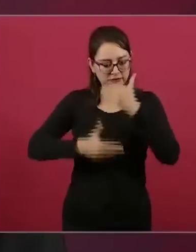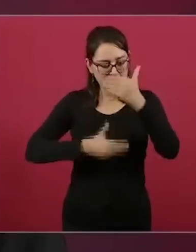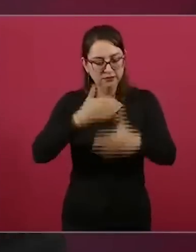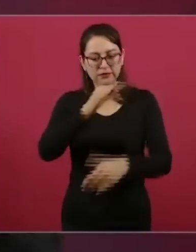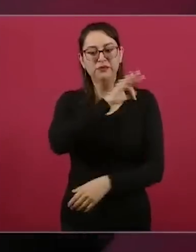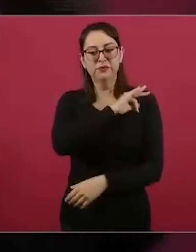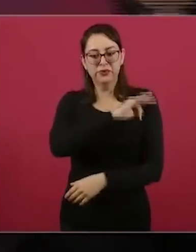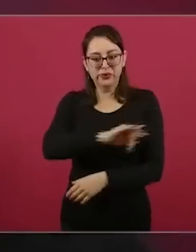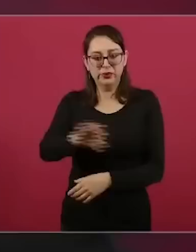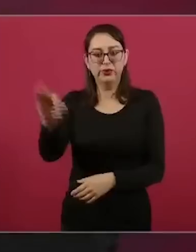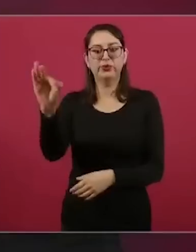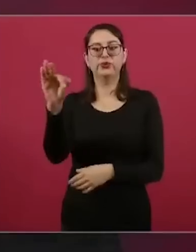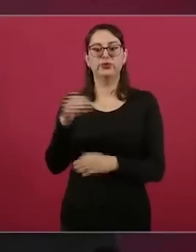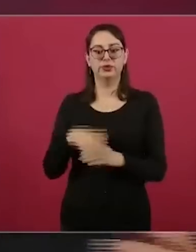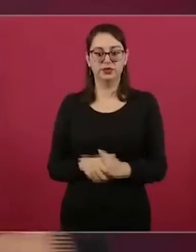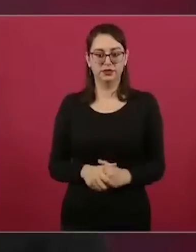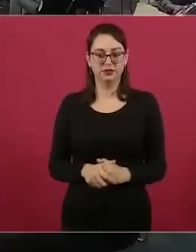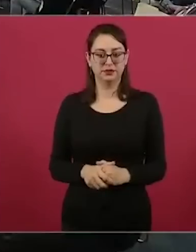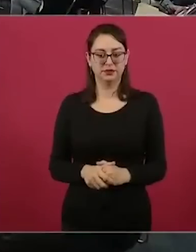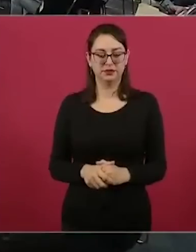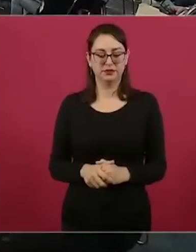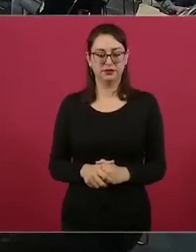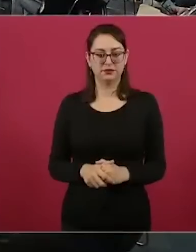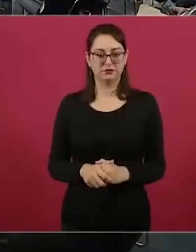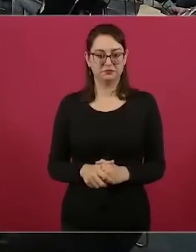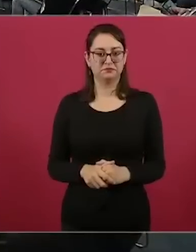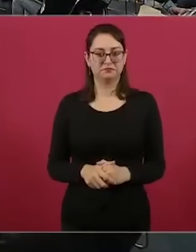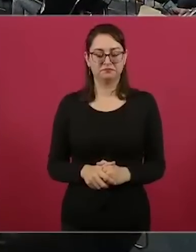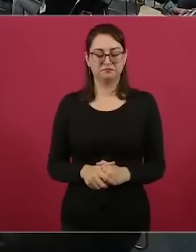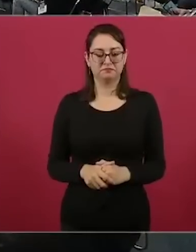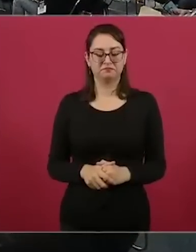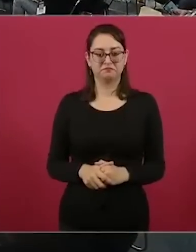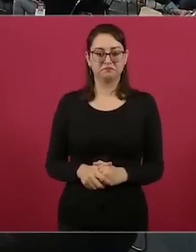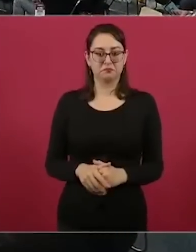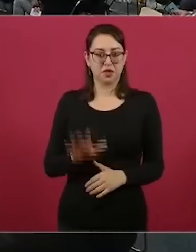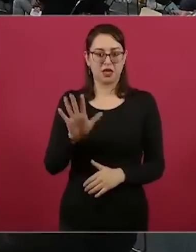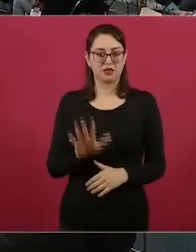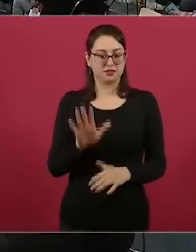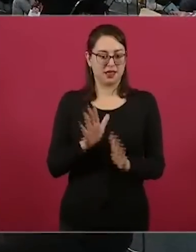páginas en blanco no están prejuzgados